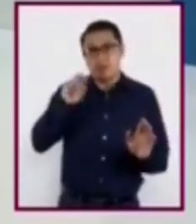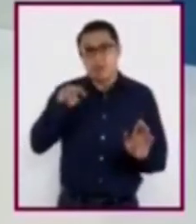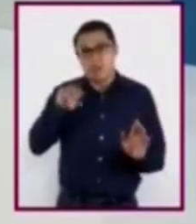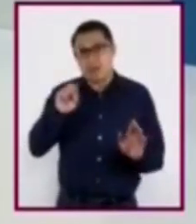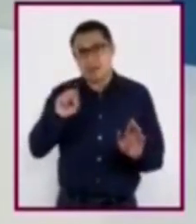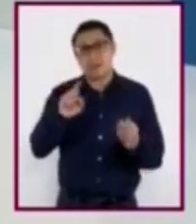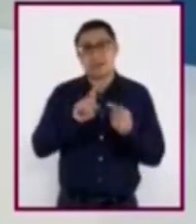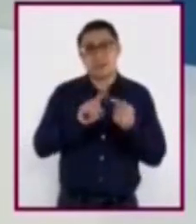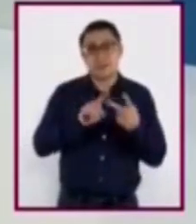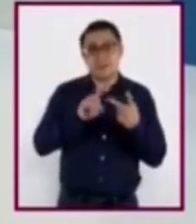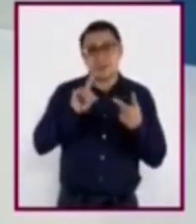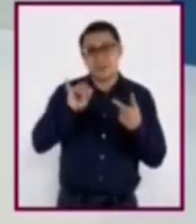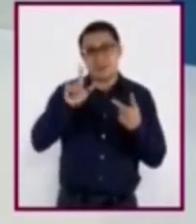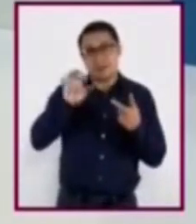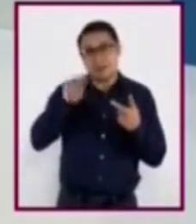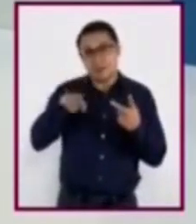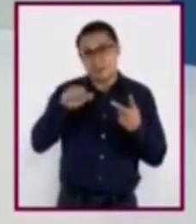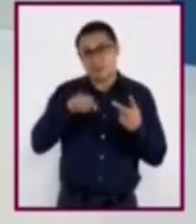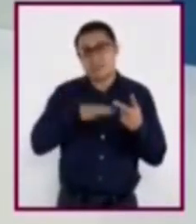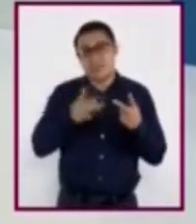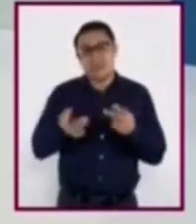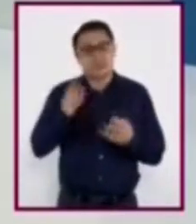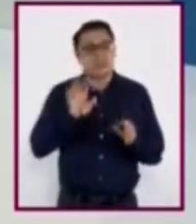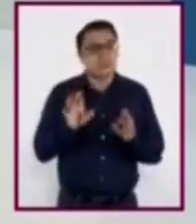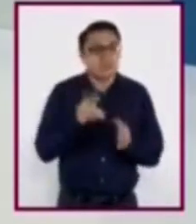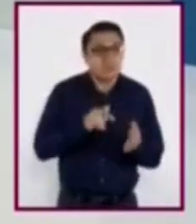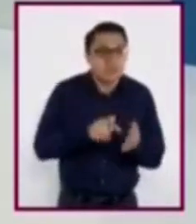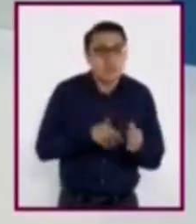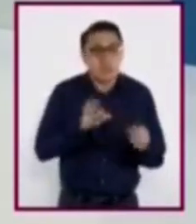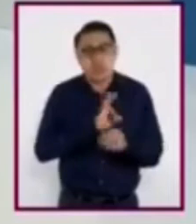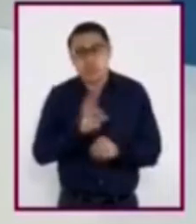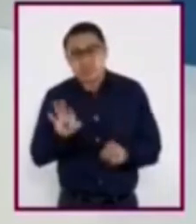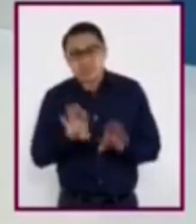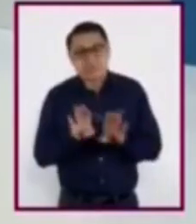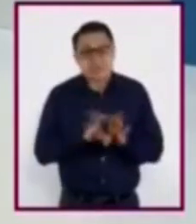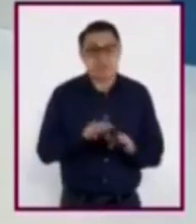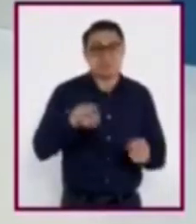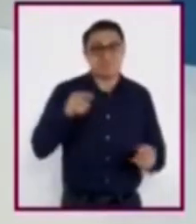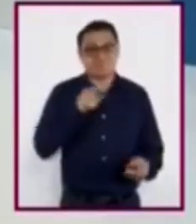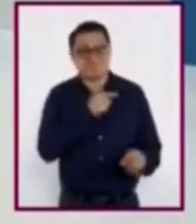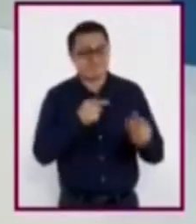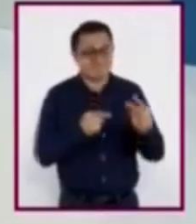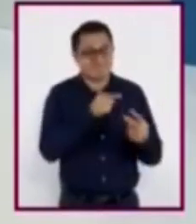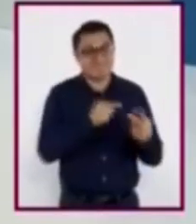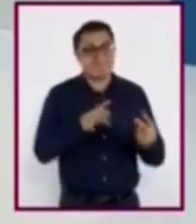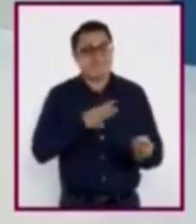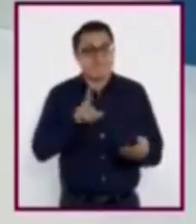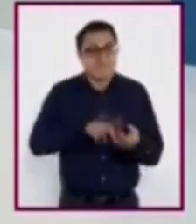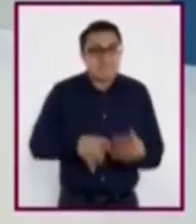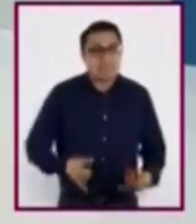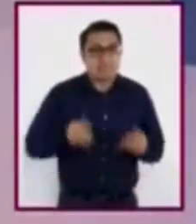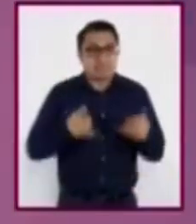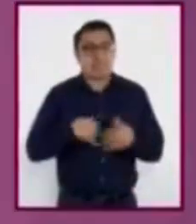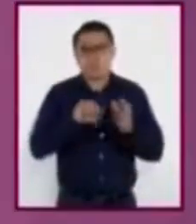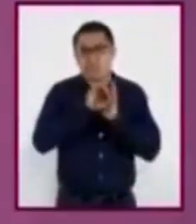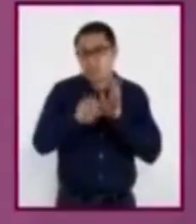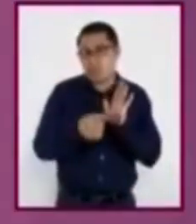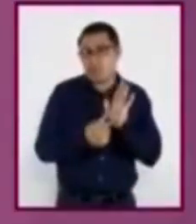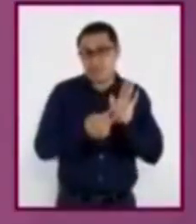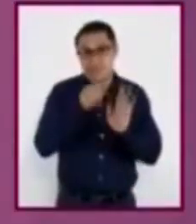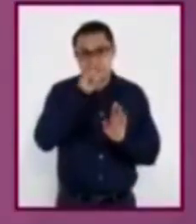se ilustran las áreas en las que puede haber tensiones o dilemas durante la adolescencia y se dan algunos ejemplos.